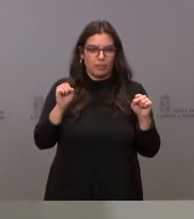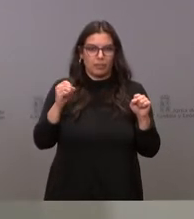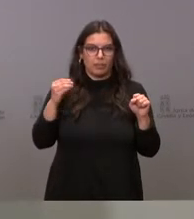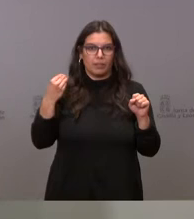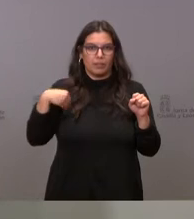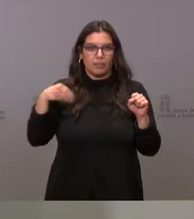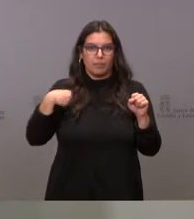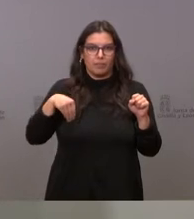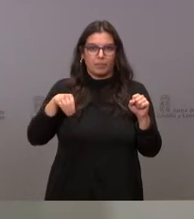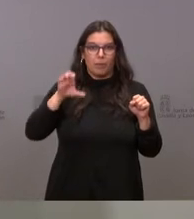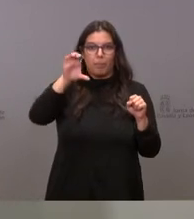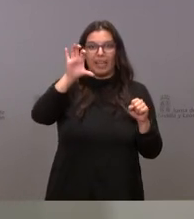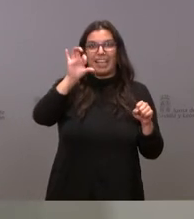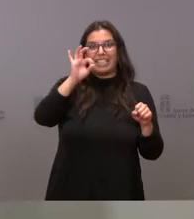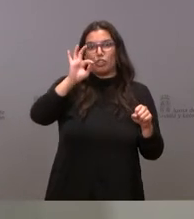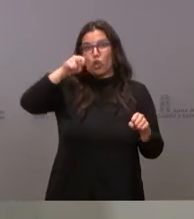se cae, se cae de mías.